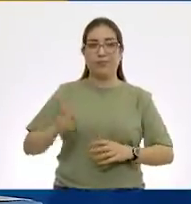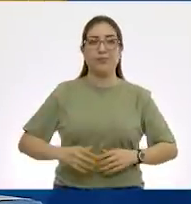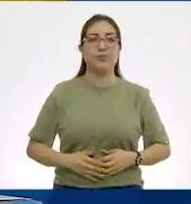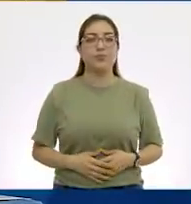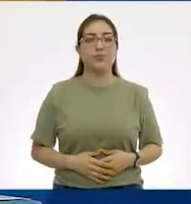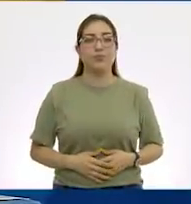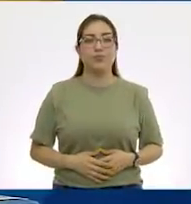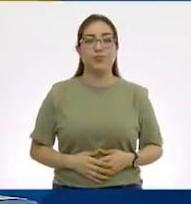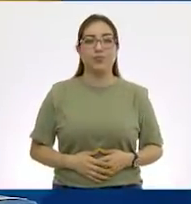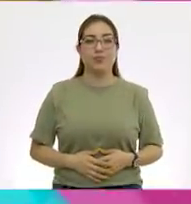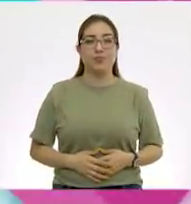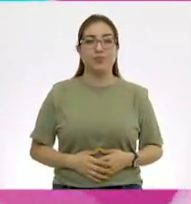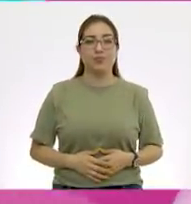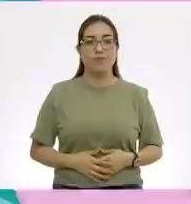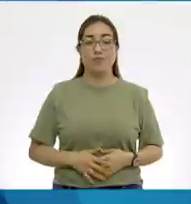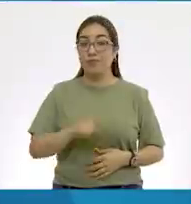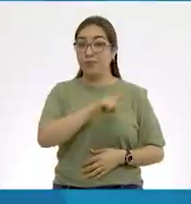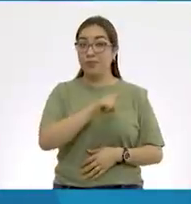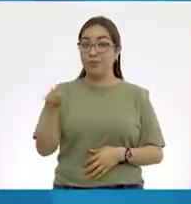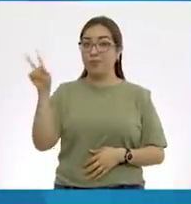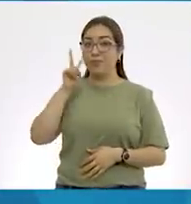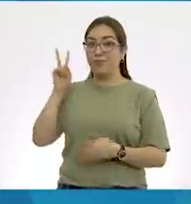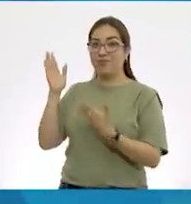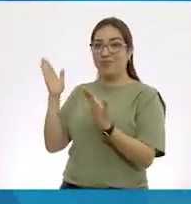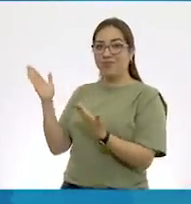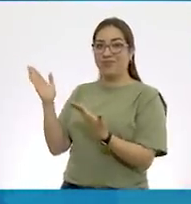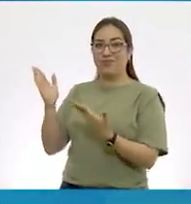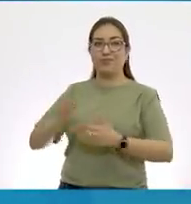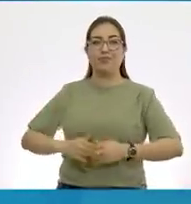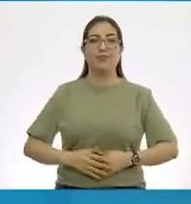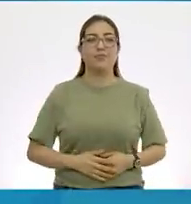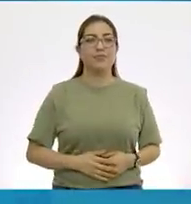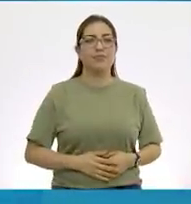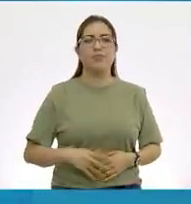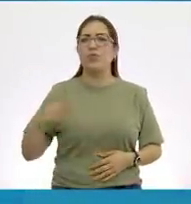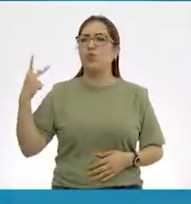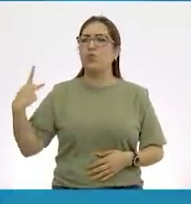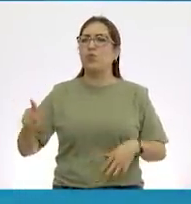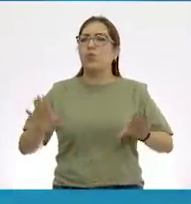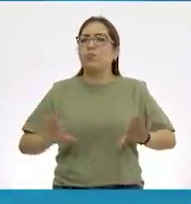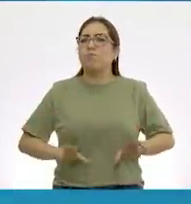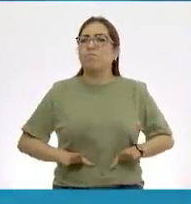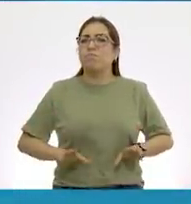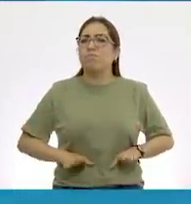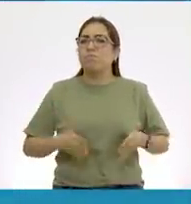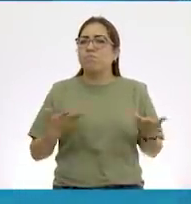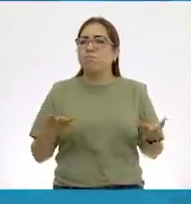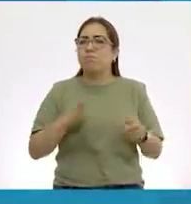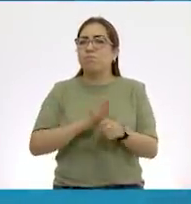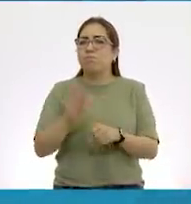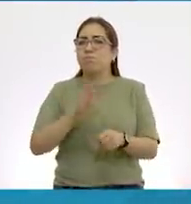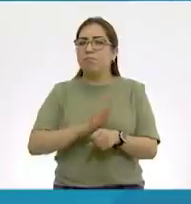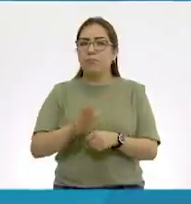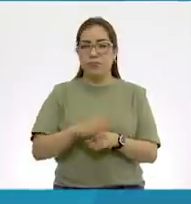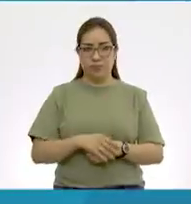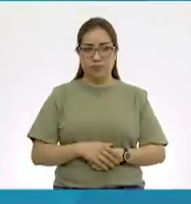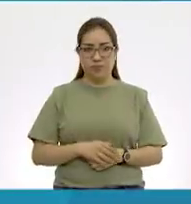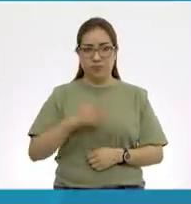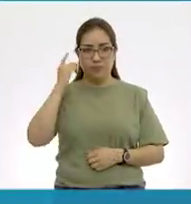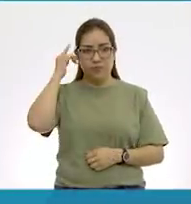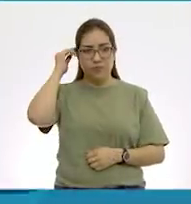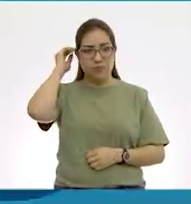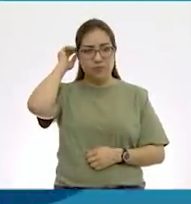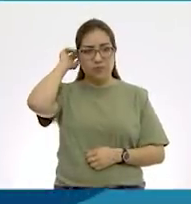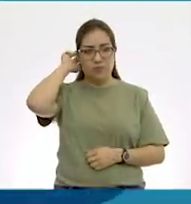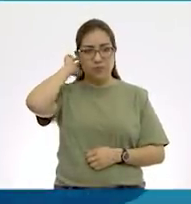Para que nuestros alumnos lo puedan ver en casa. Sus características, pues aquí las vamos a poder ver detalladamente.